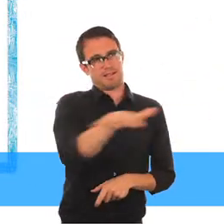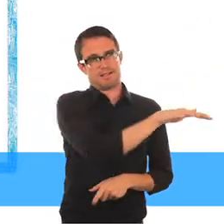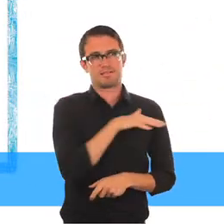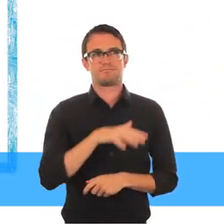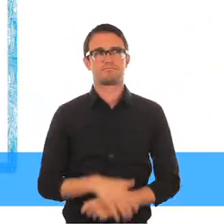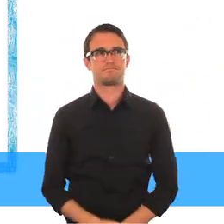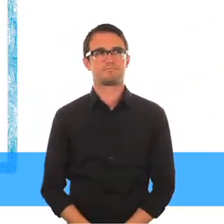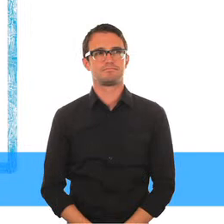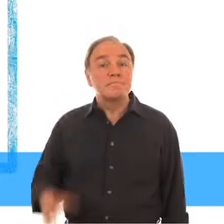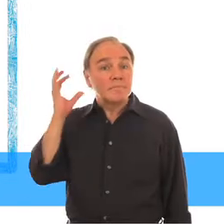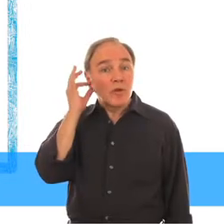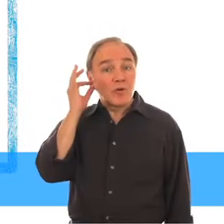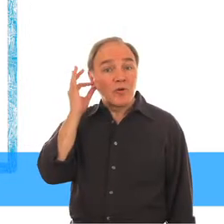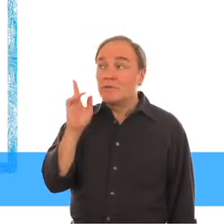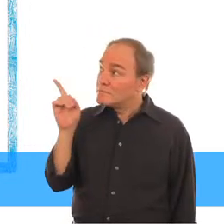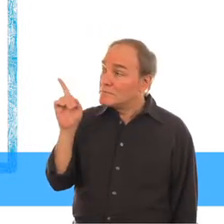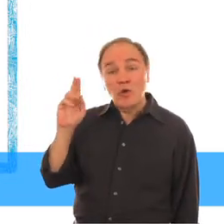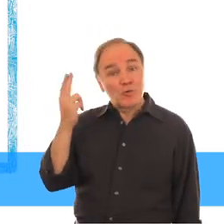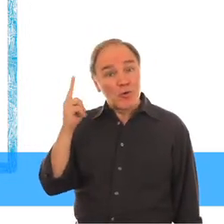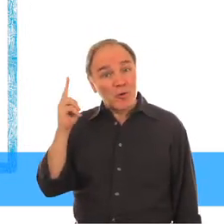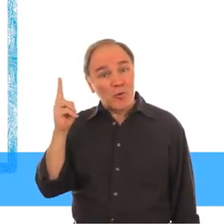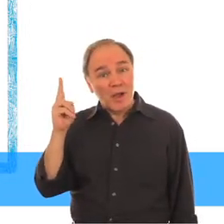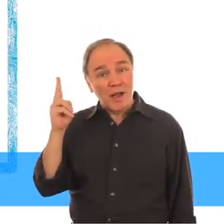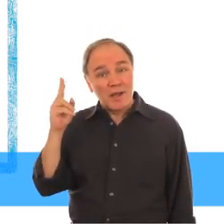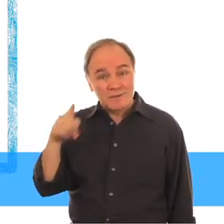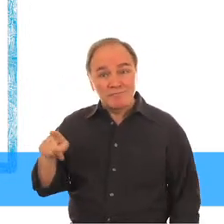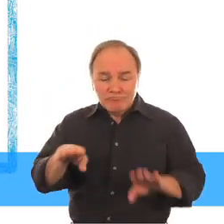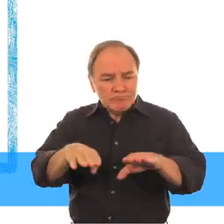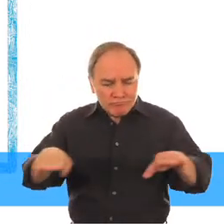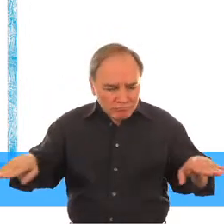perspectiva desde Uruguay. Colegio y Liceo CENI, Uruguay.